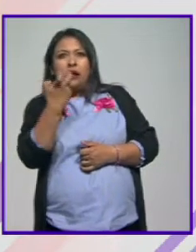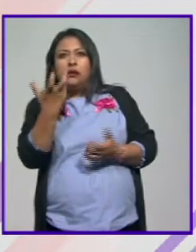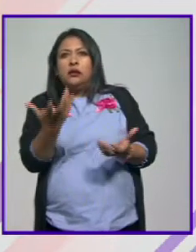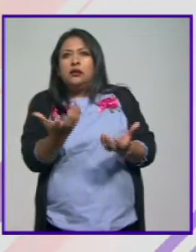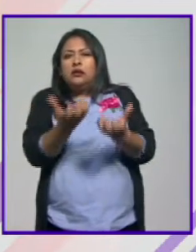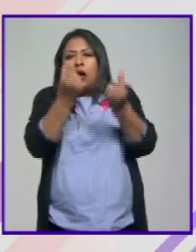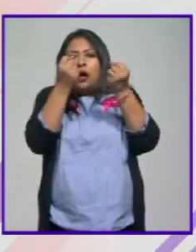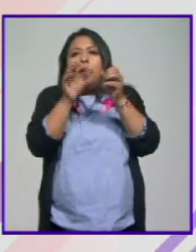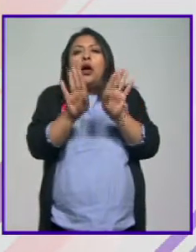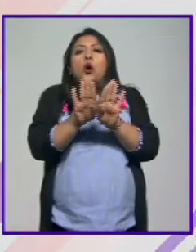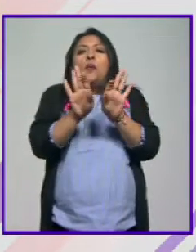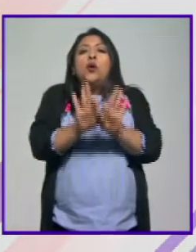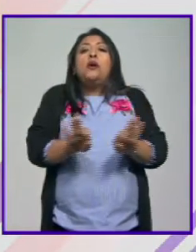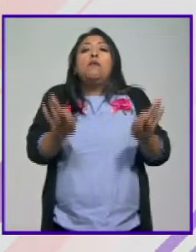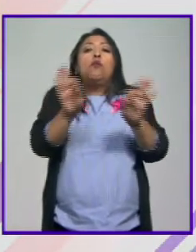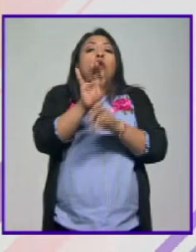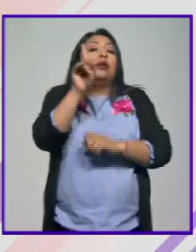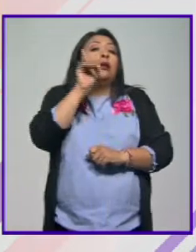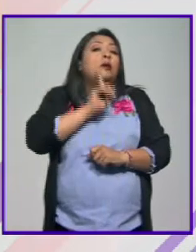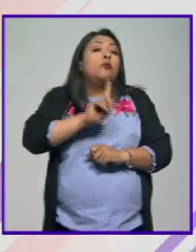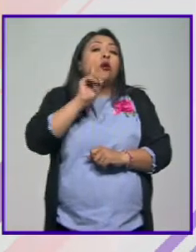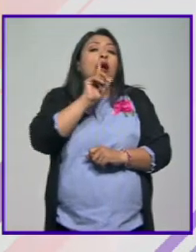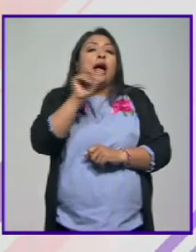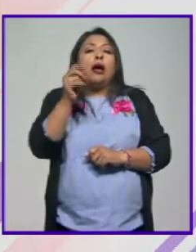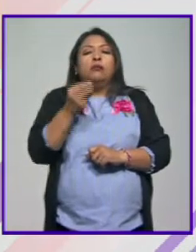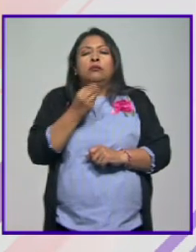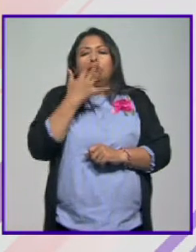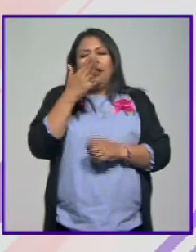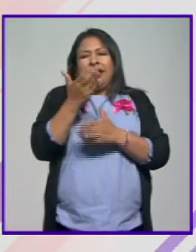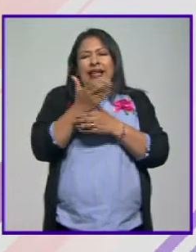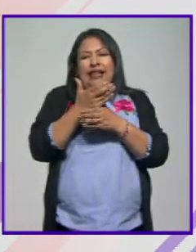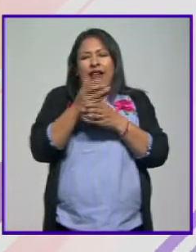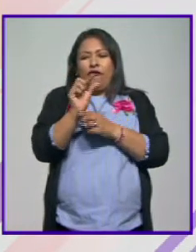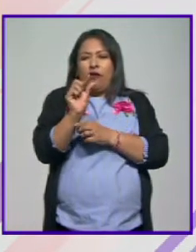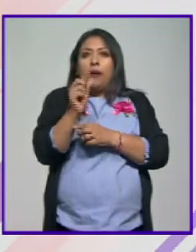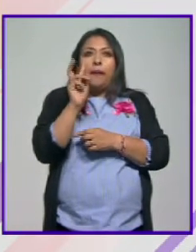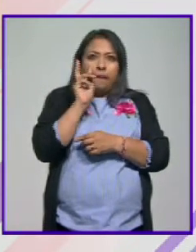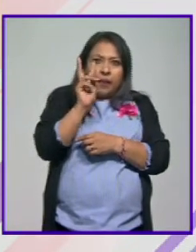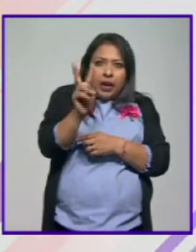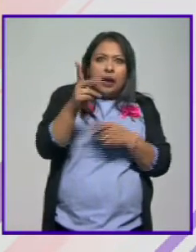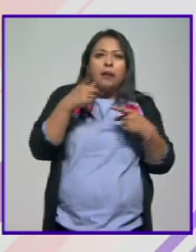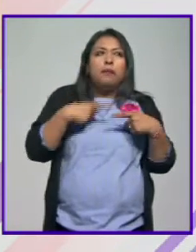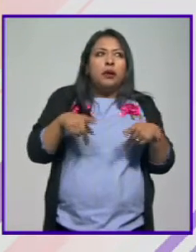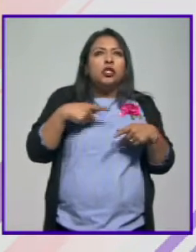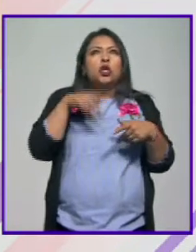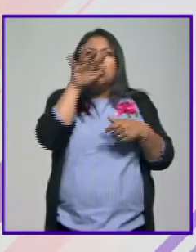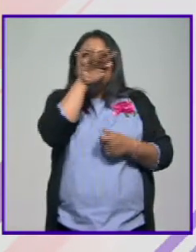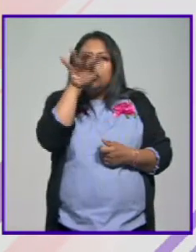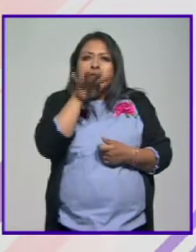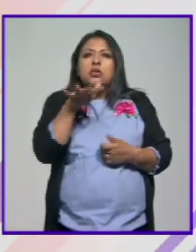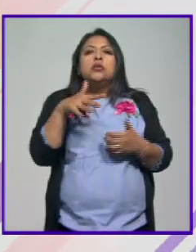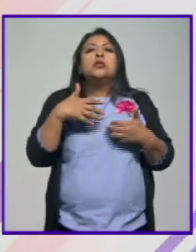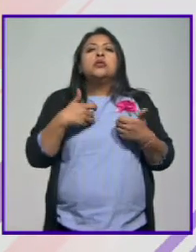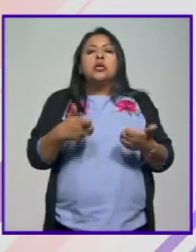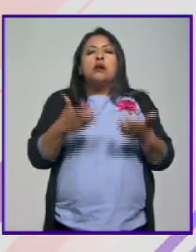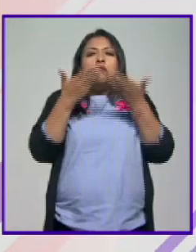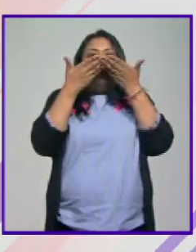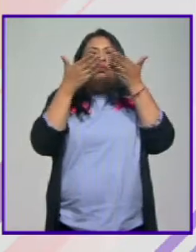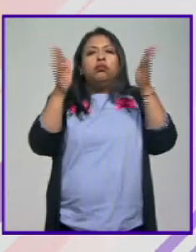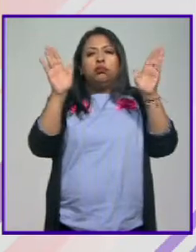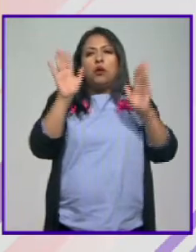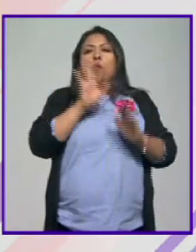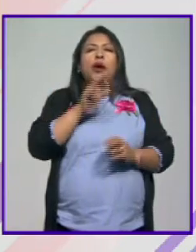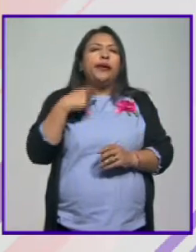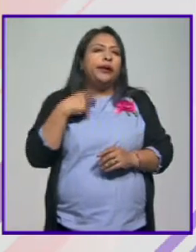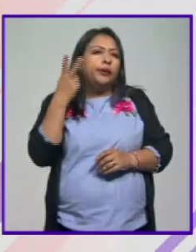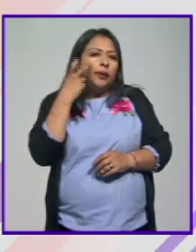rescate de la importancia de las mujeres en el aromático lo vamos a poder ver la gente lo va a poder leer lo va a visualizar y lo va